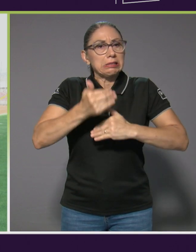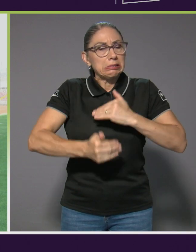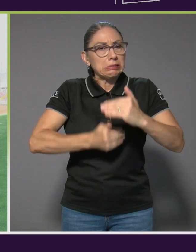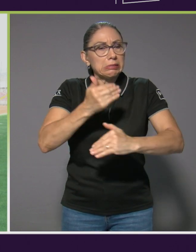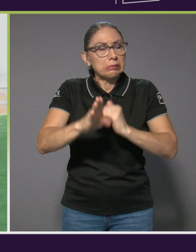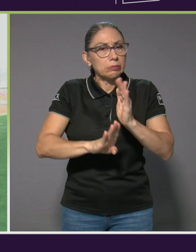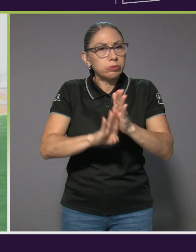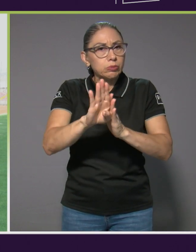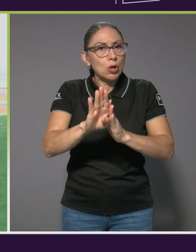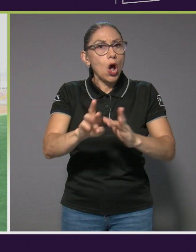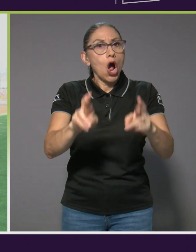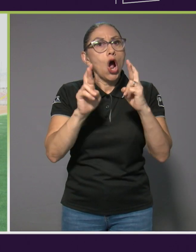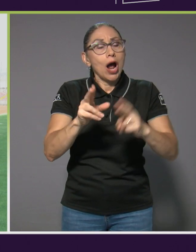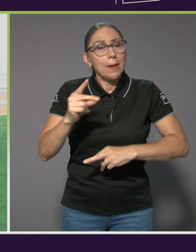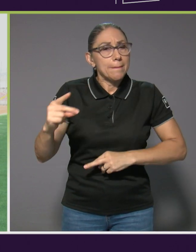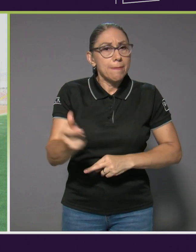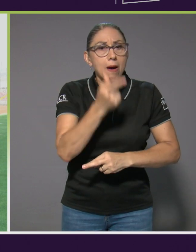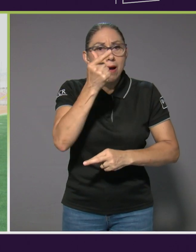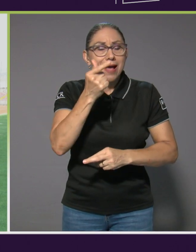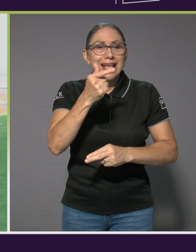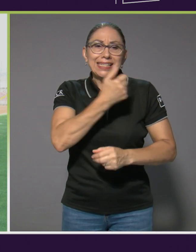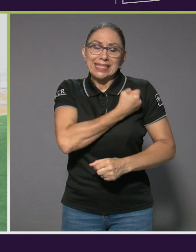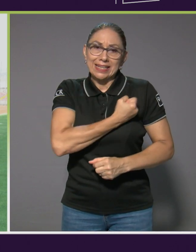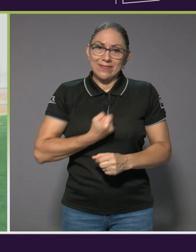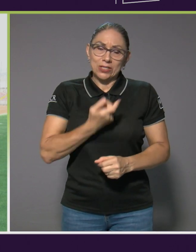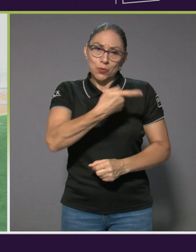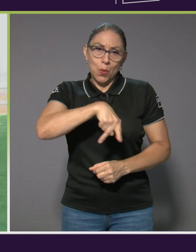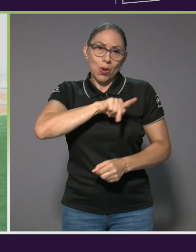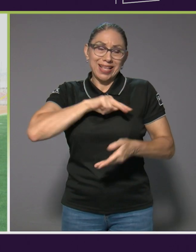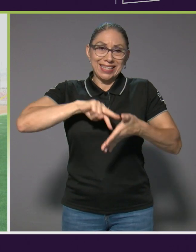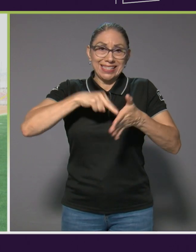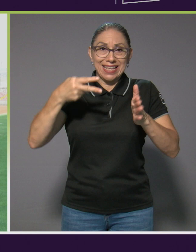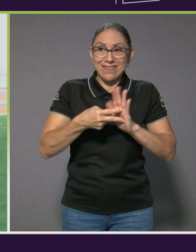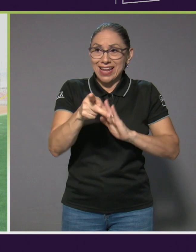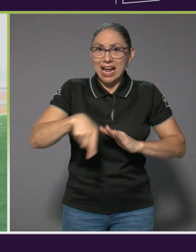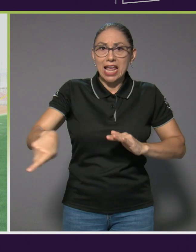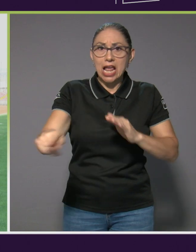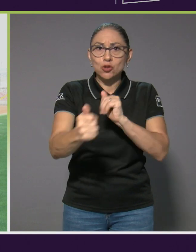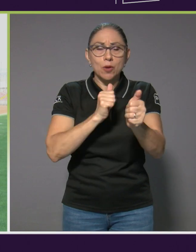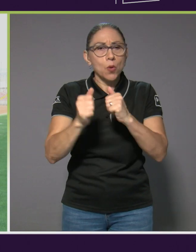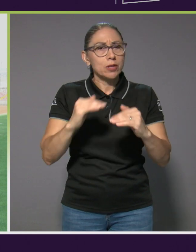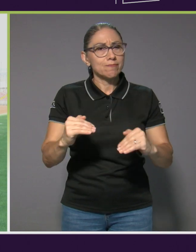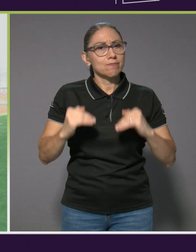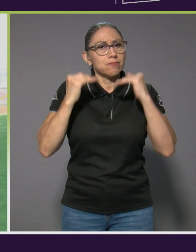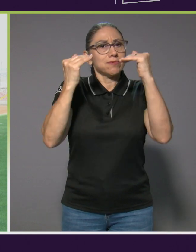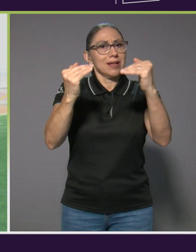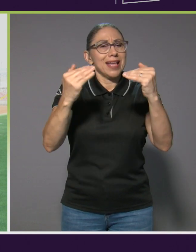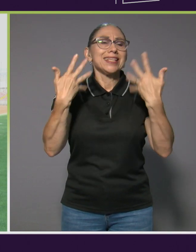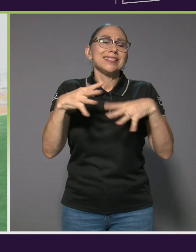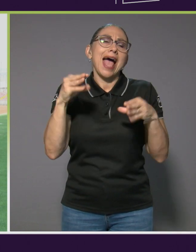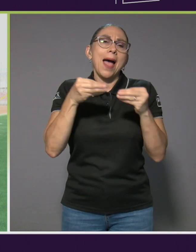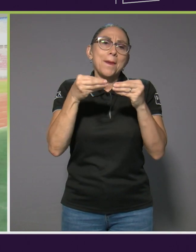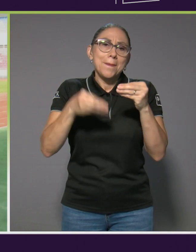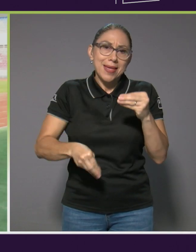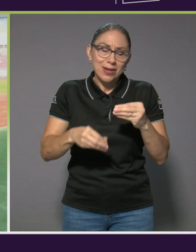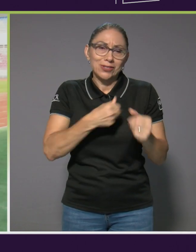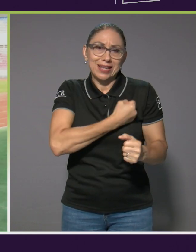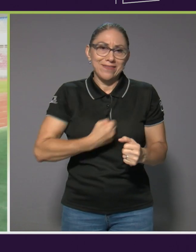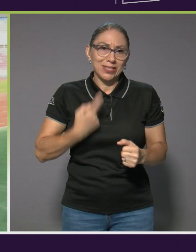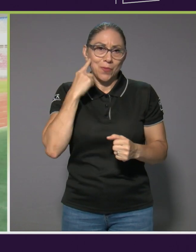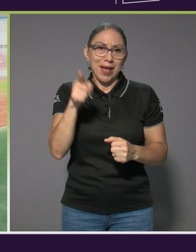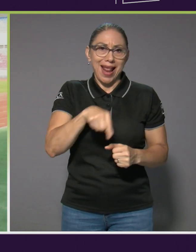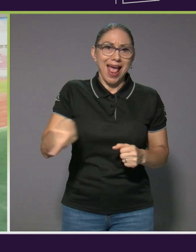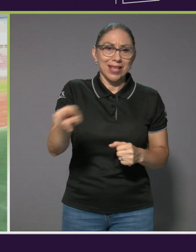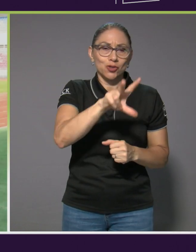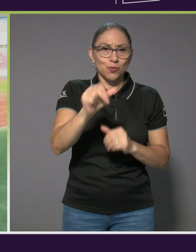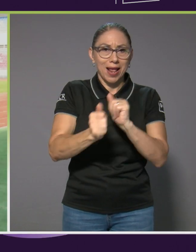muy pronto los sacrificios personales que implica llegar al alto rendimiento sean menores para nuestros paraatletas. Vamos